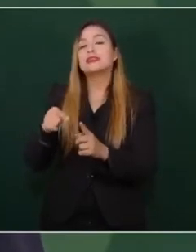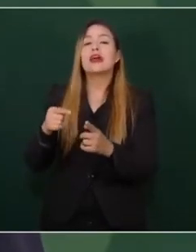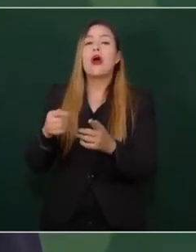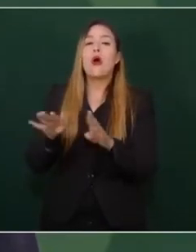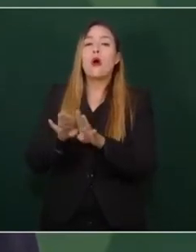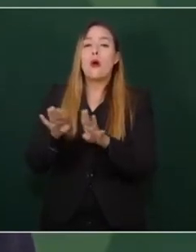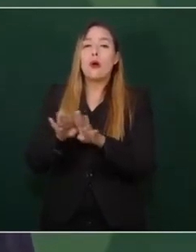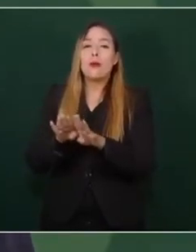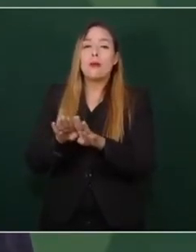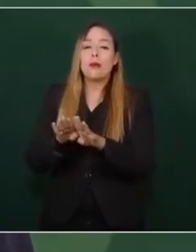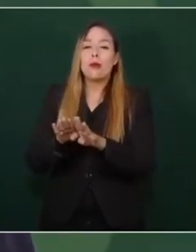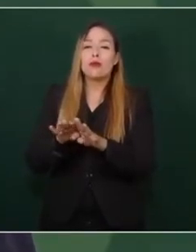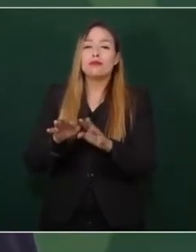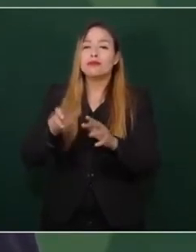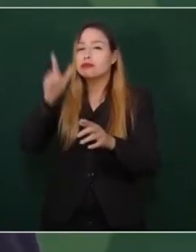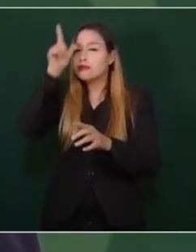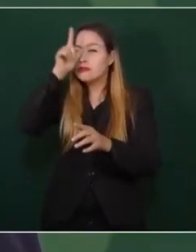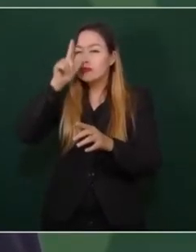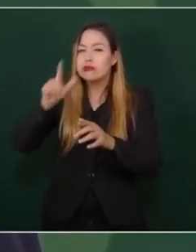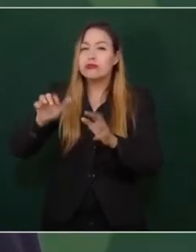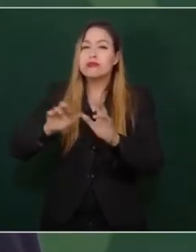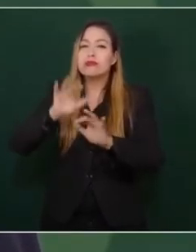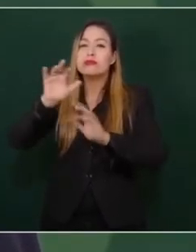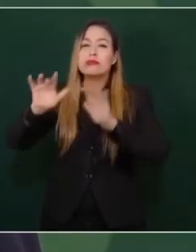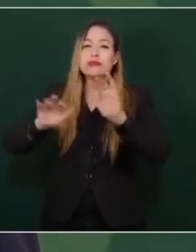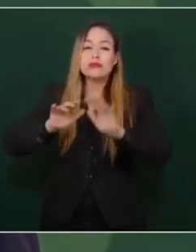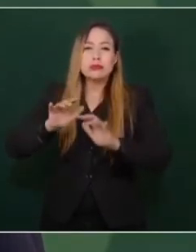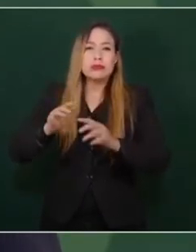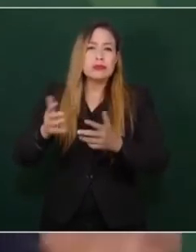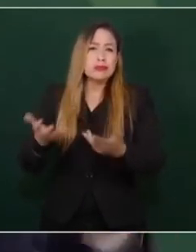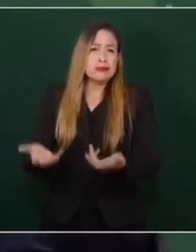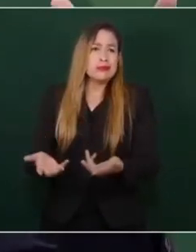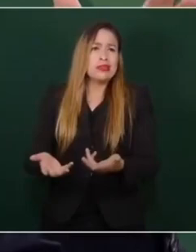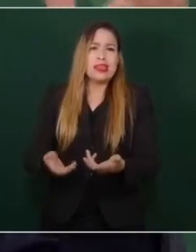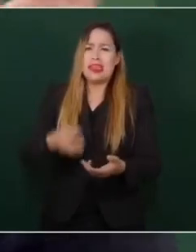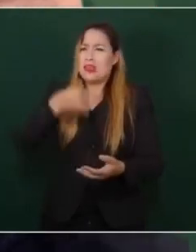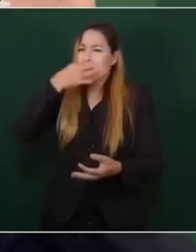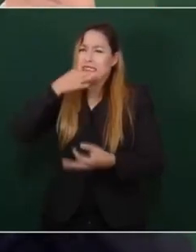y los insultos a Madero